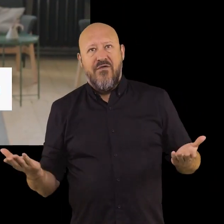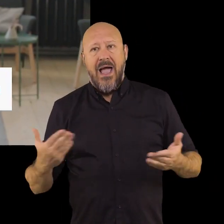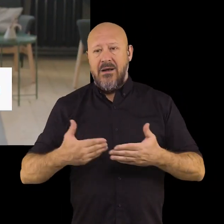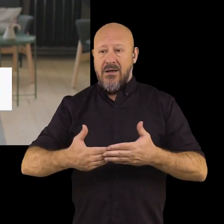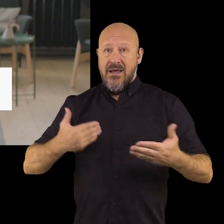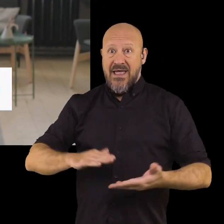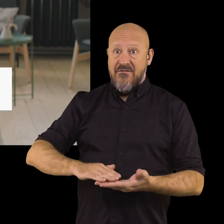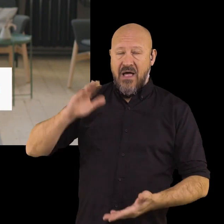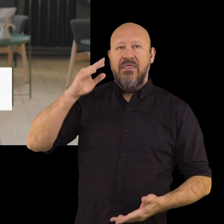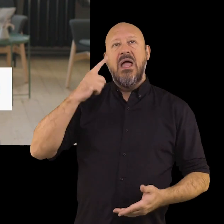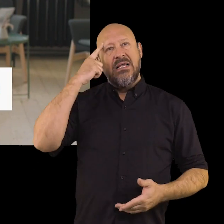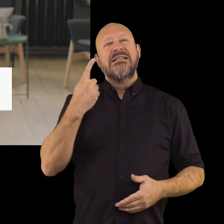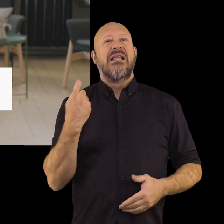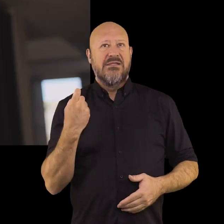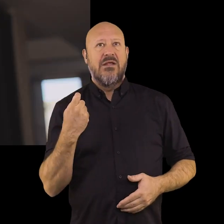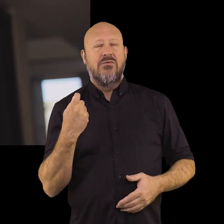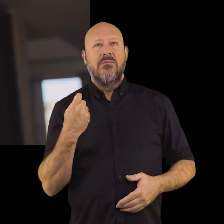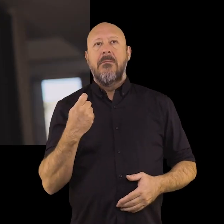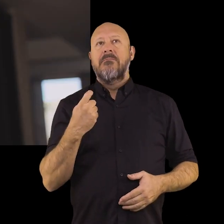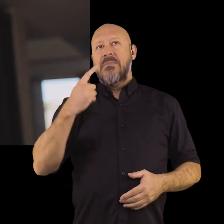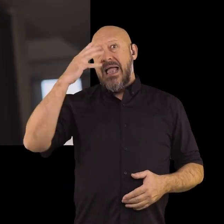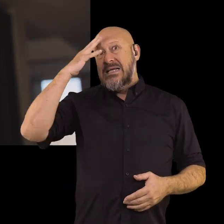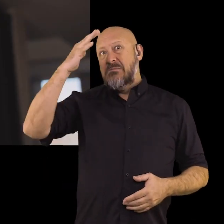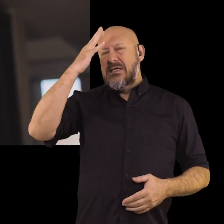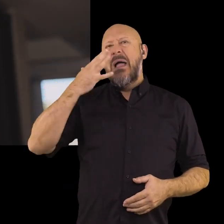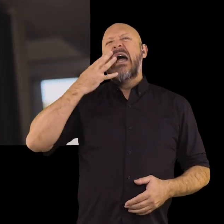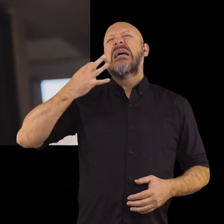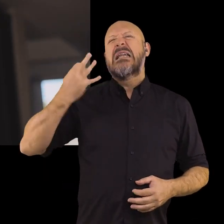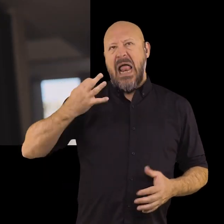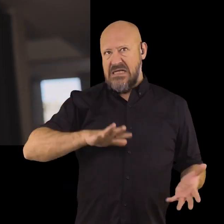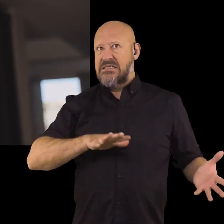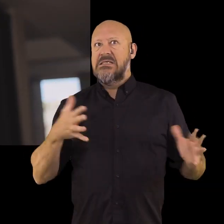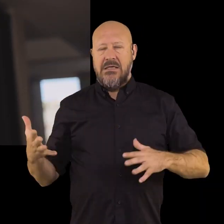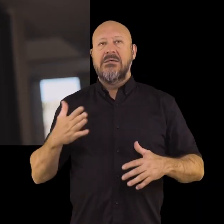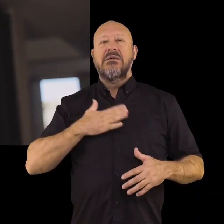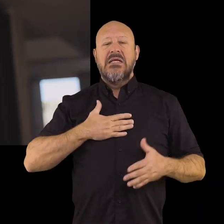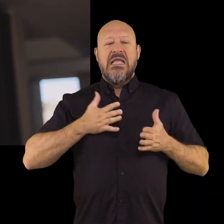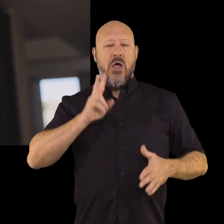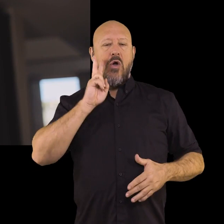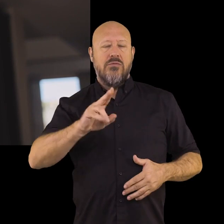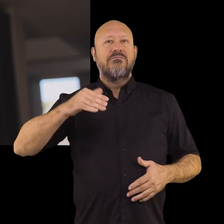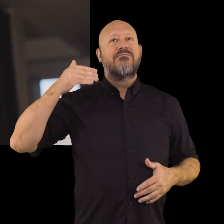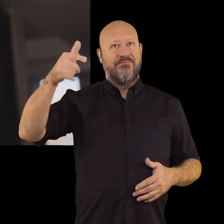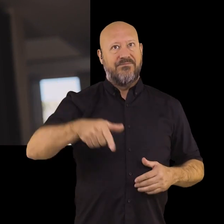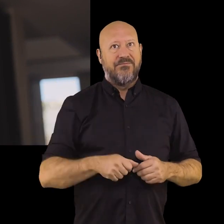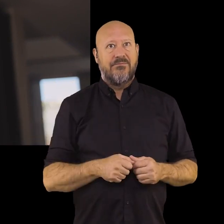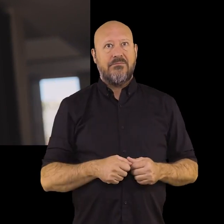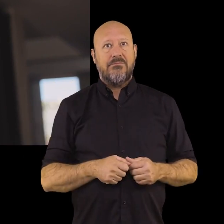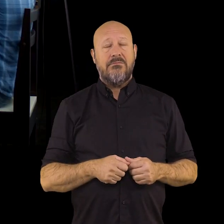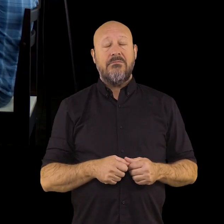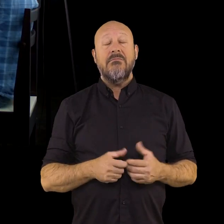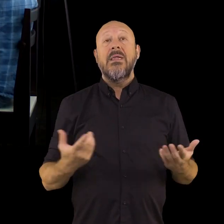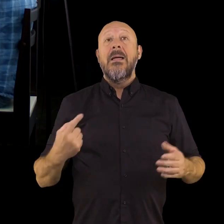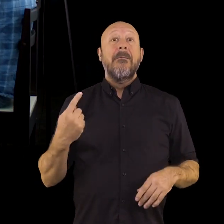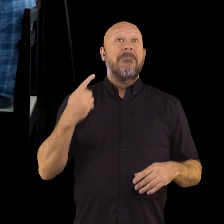todo lo que se ha hecho durante la infancia. Mantener unas expectativas realistas respecto a nuestros hijos e hijas.